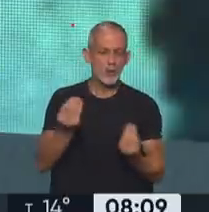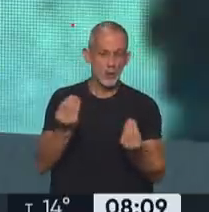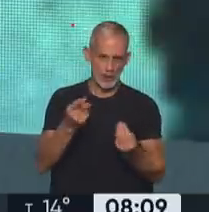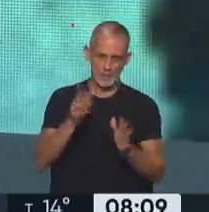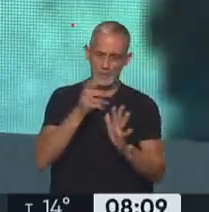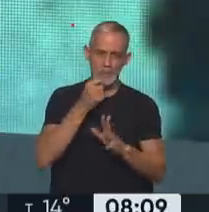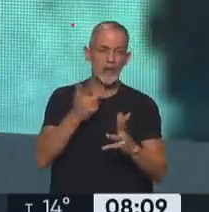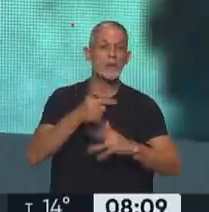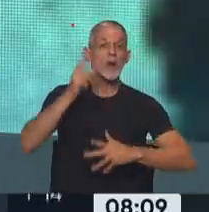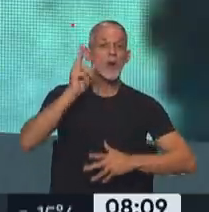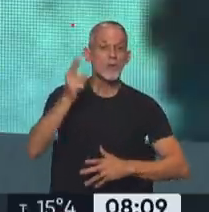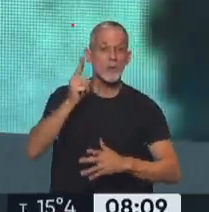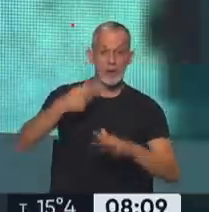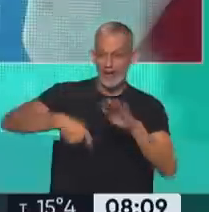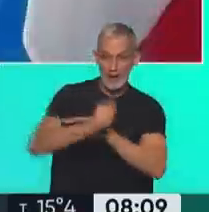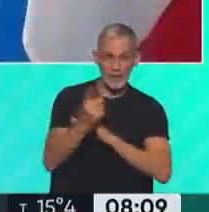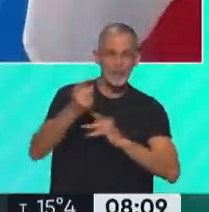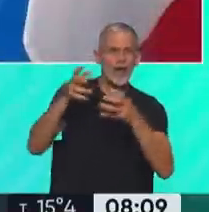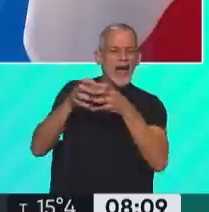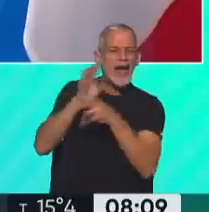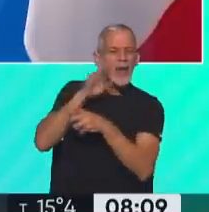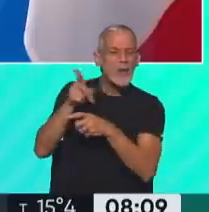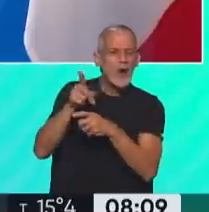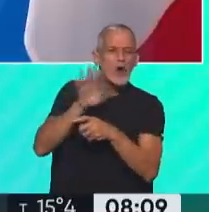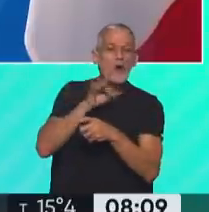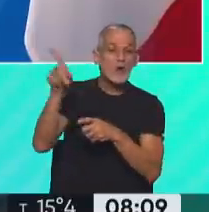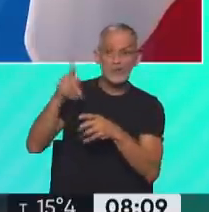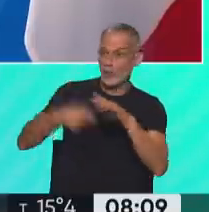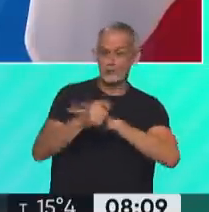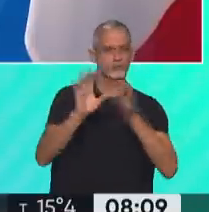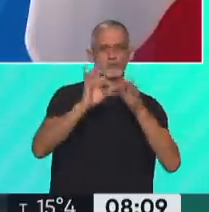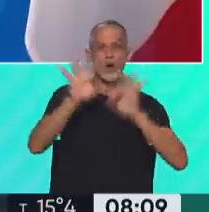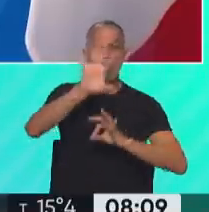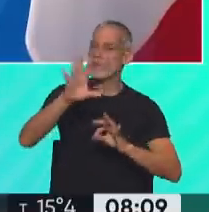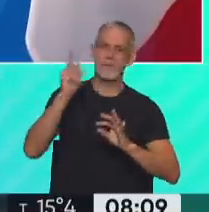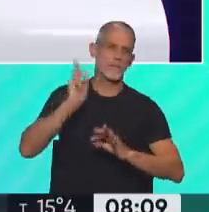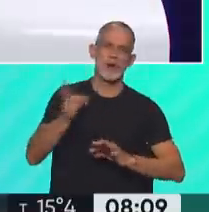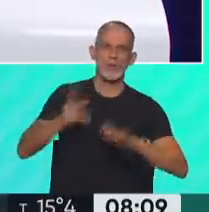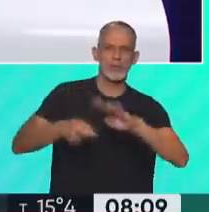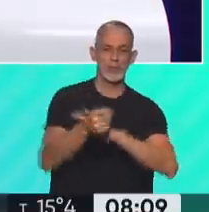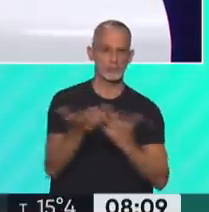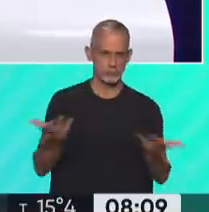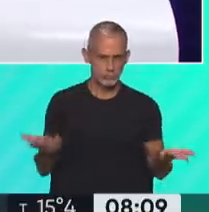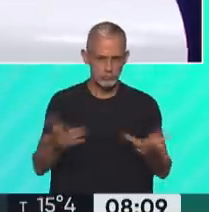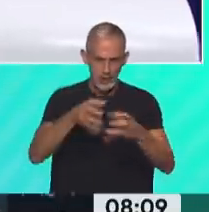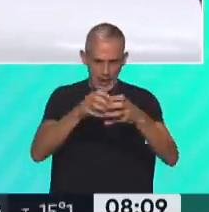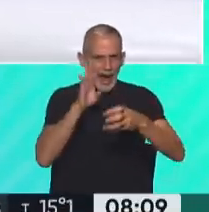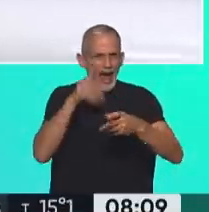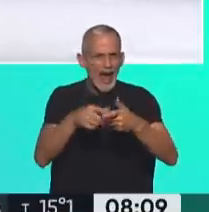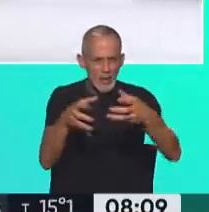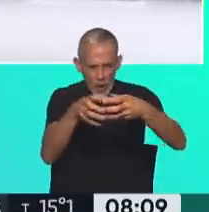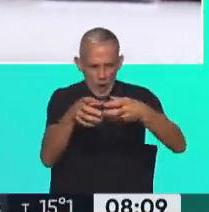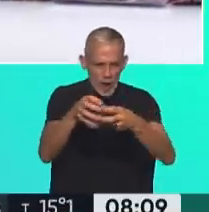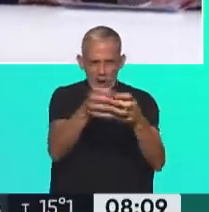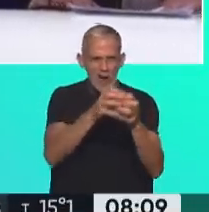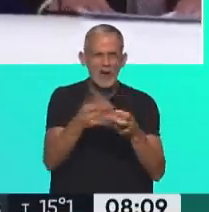en principio, prohibir la importación de carbón ruso a la Unión Europea. Esto es importante porque el carbón sirve para, bueno,